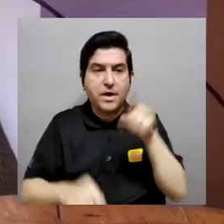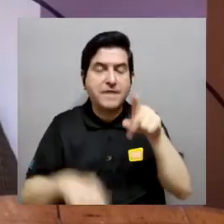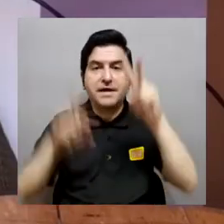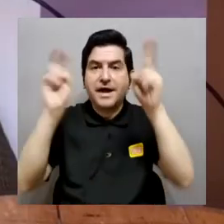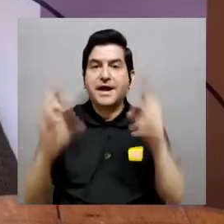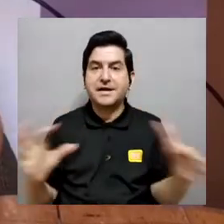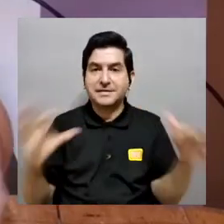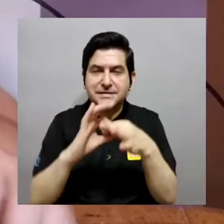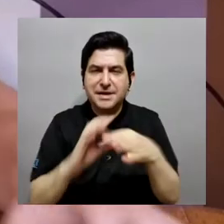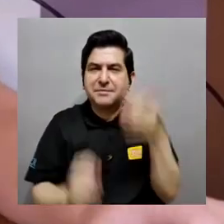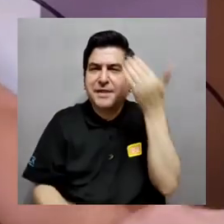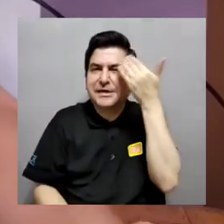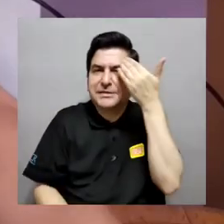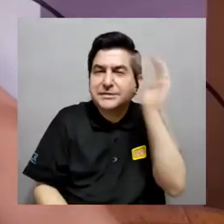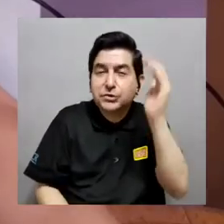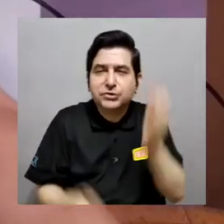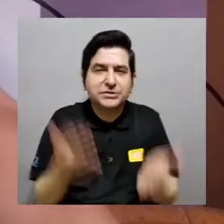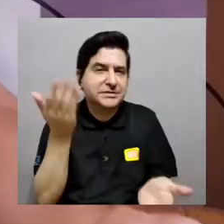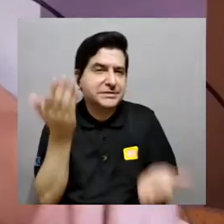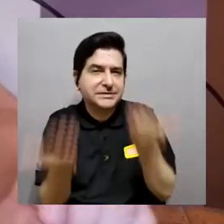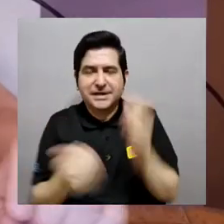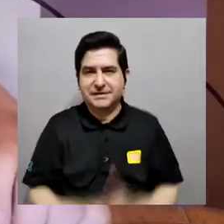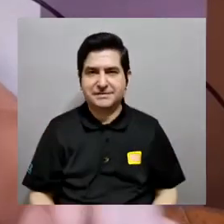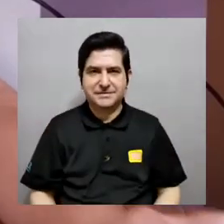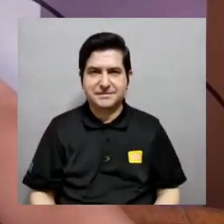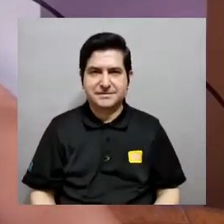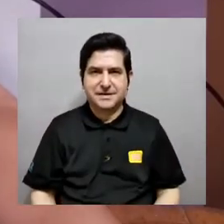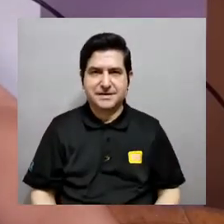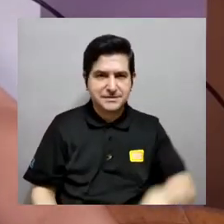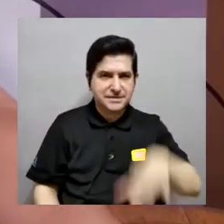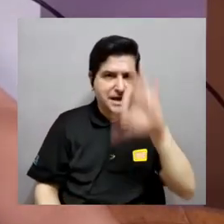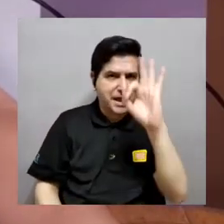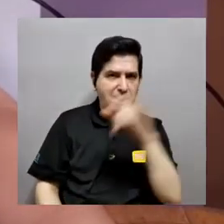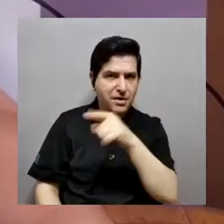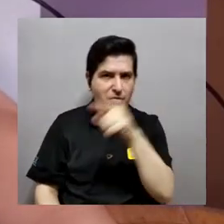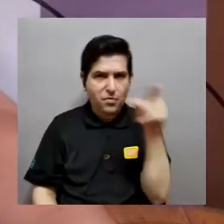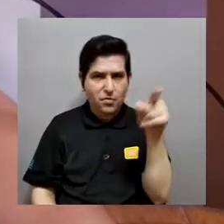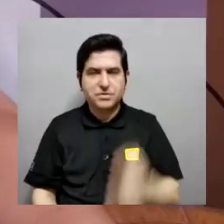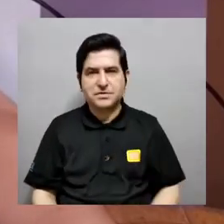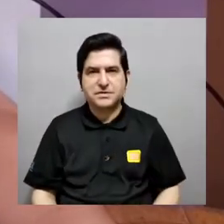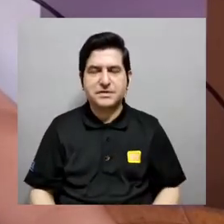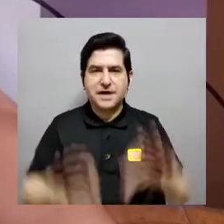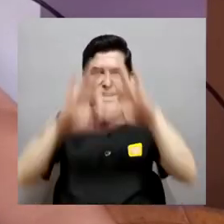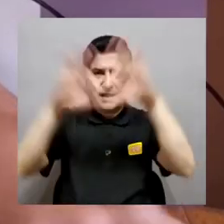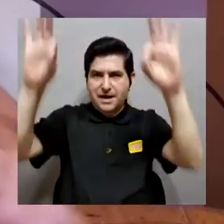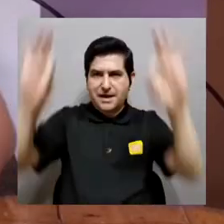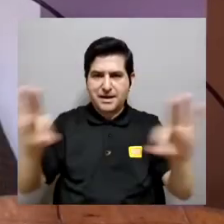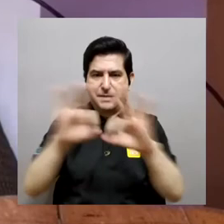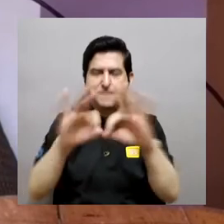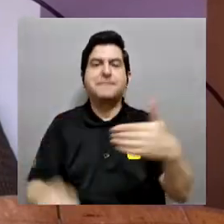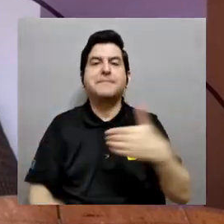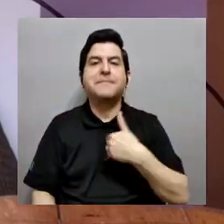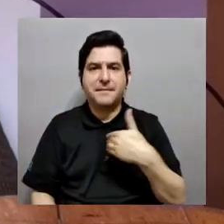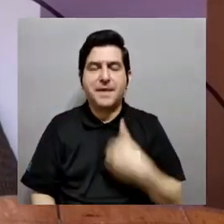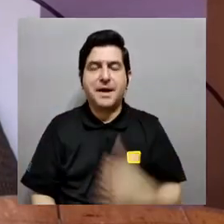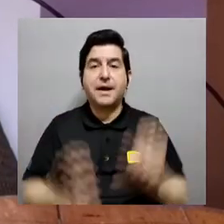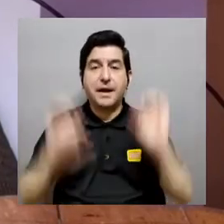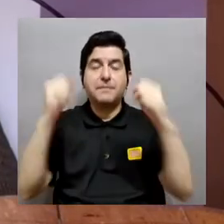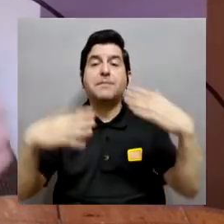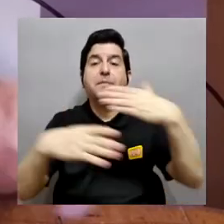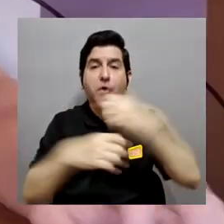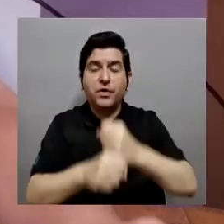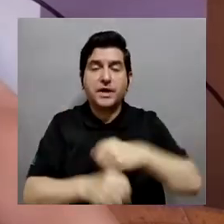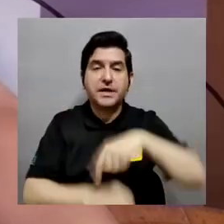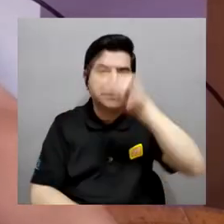puede fácilmente traer a colación esos temas no sé si habrán podido encontrar por ahí